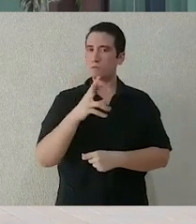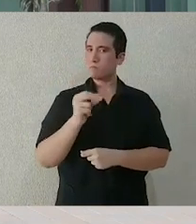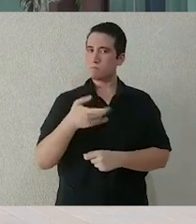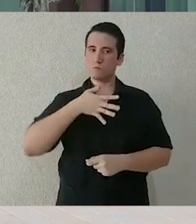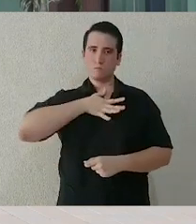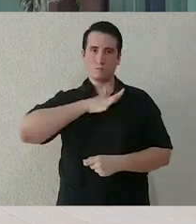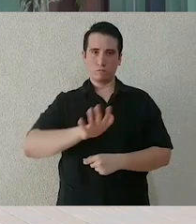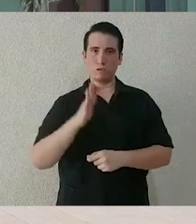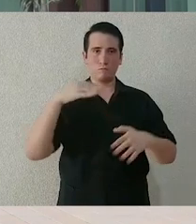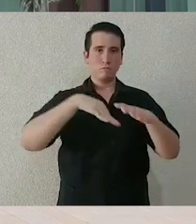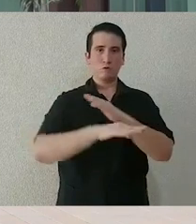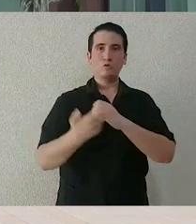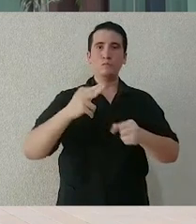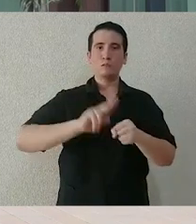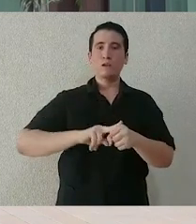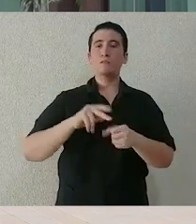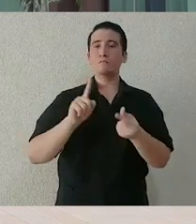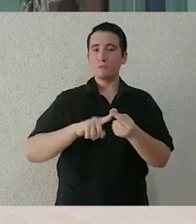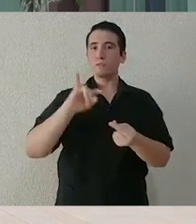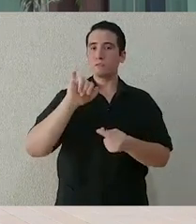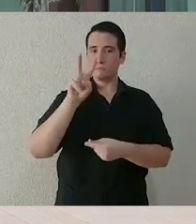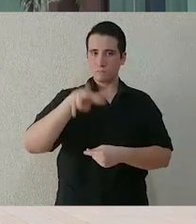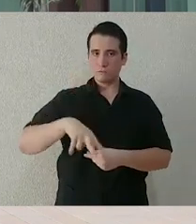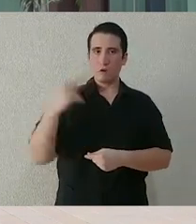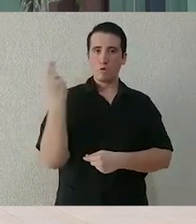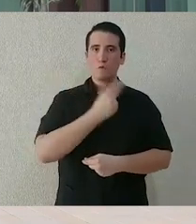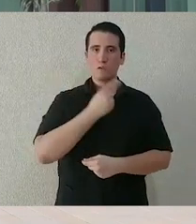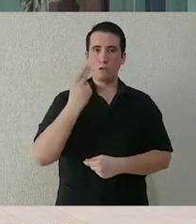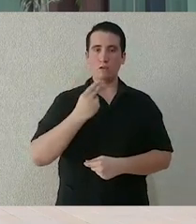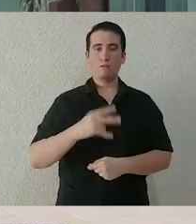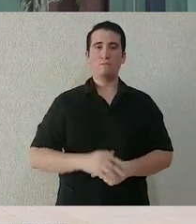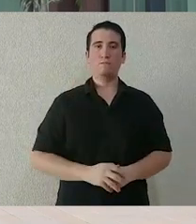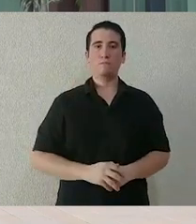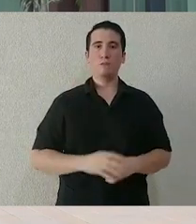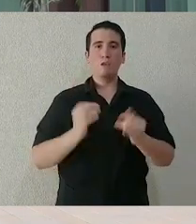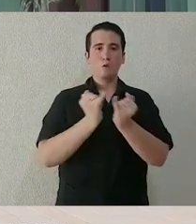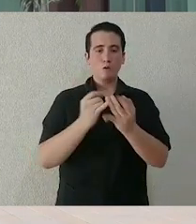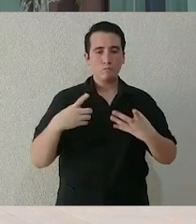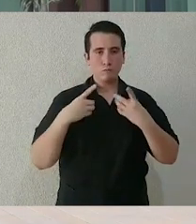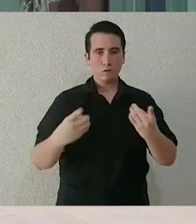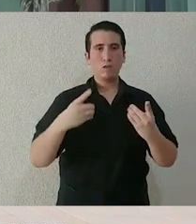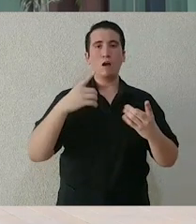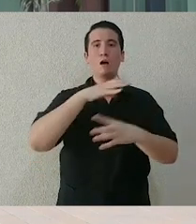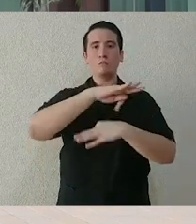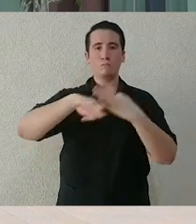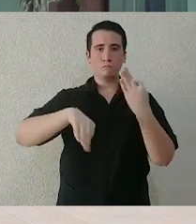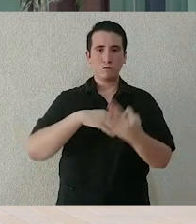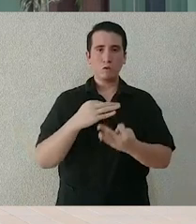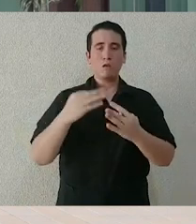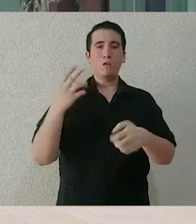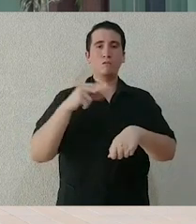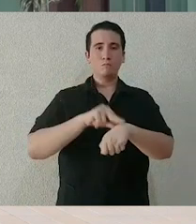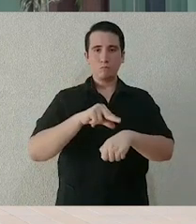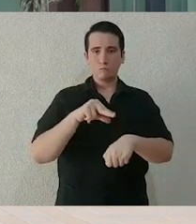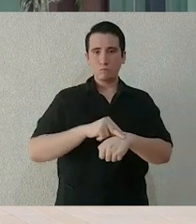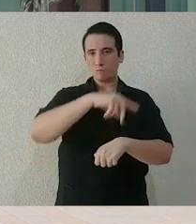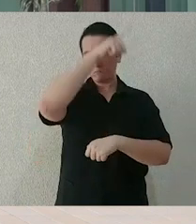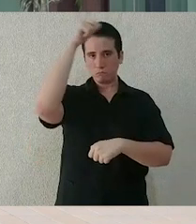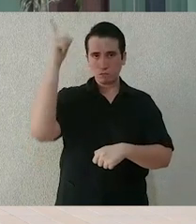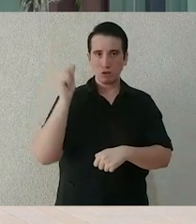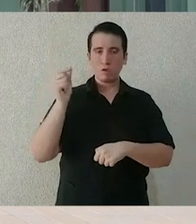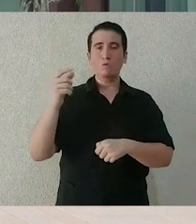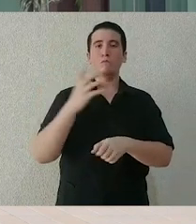para su protección. El hospital temporal habilitado en el Centro de Convenciones Yucatán Siglo XXI se suma a la reciente